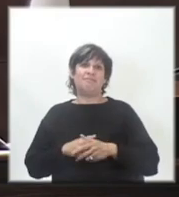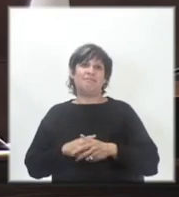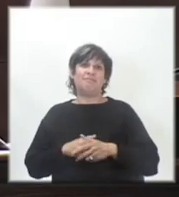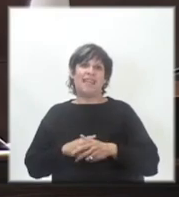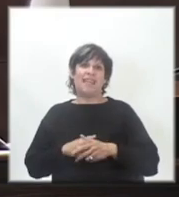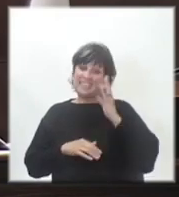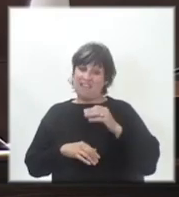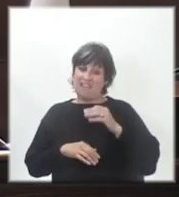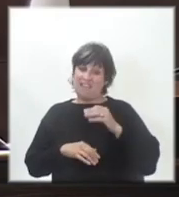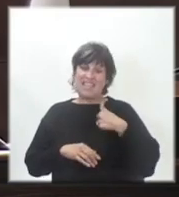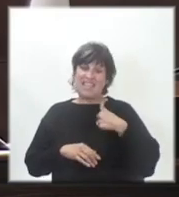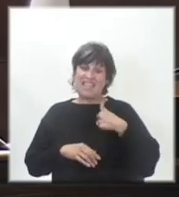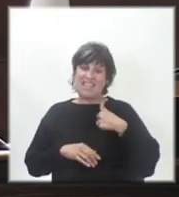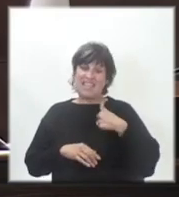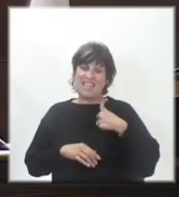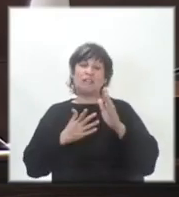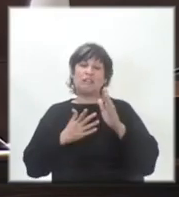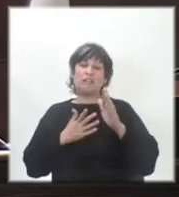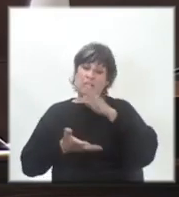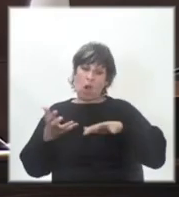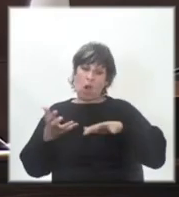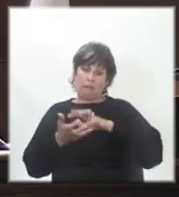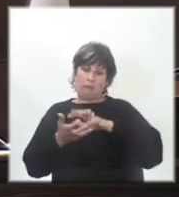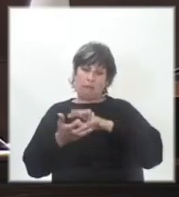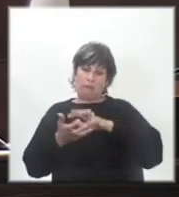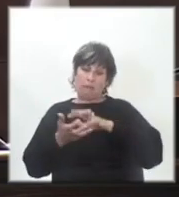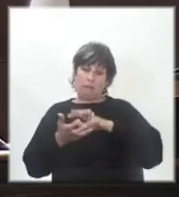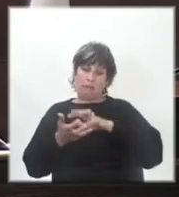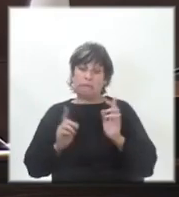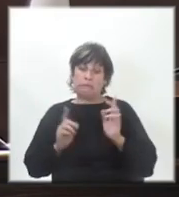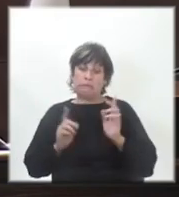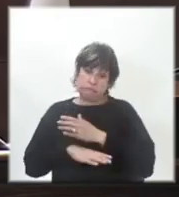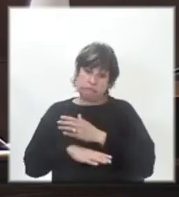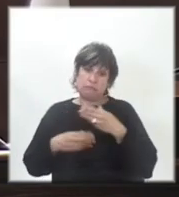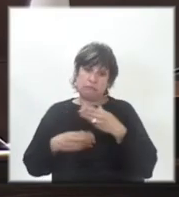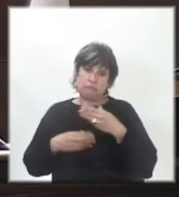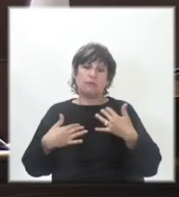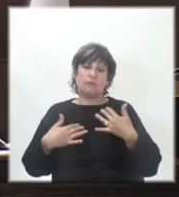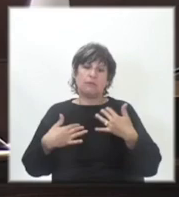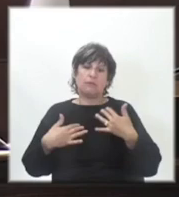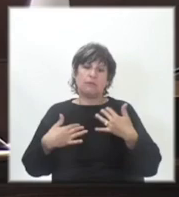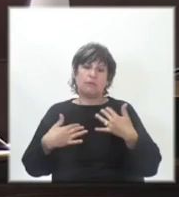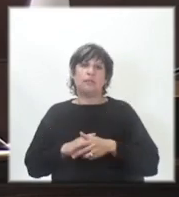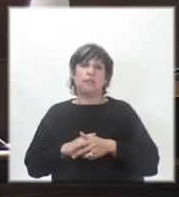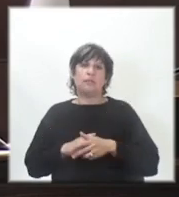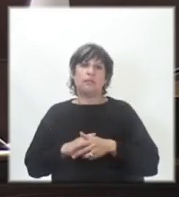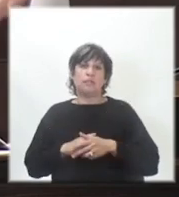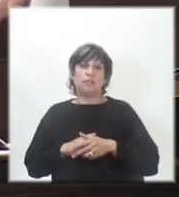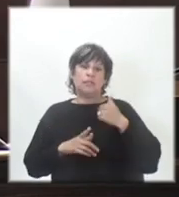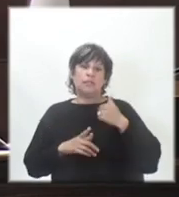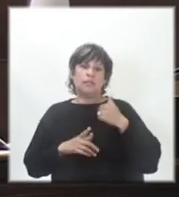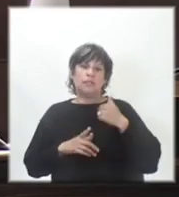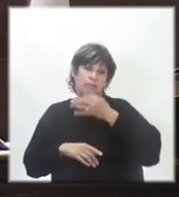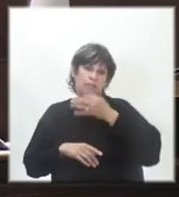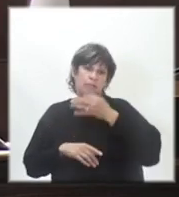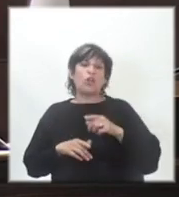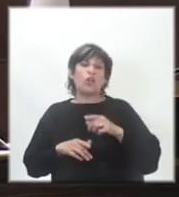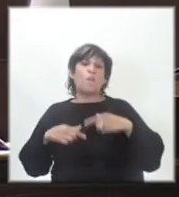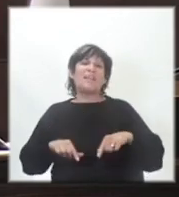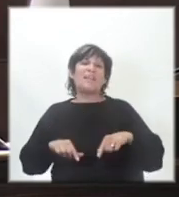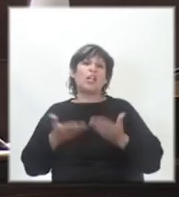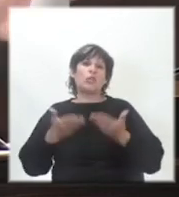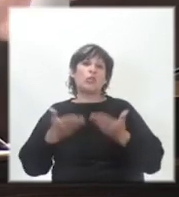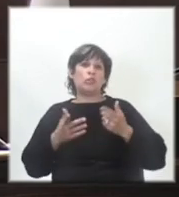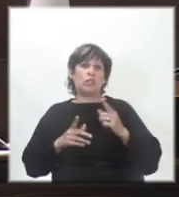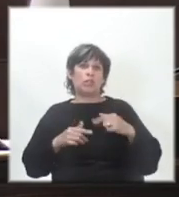Sabía que lo de la fuga era complicado, muy complicado. Y nos largó lo del Ministerio de Justicia, que estamos